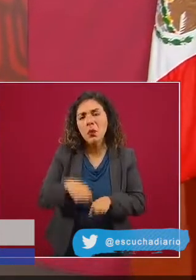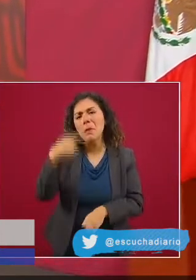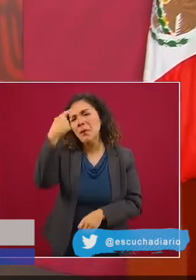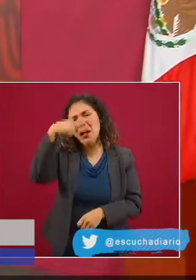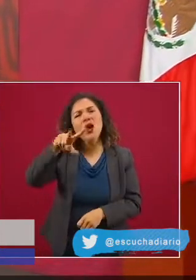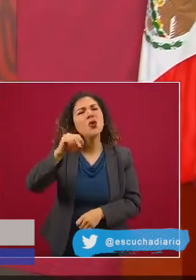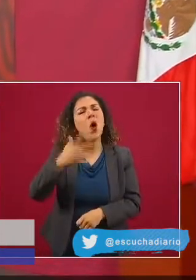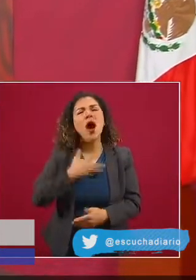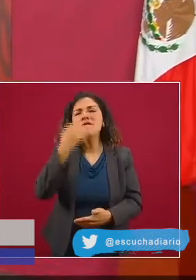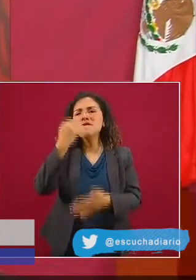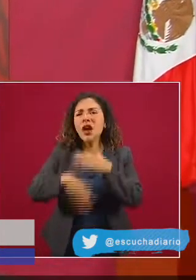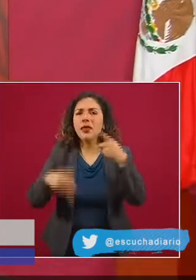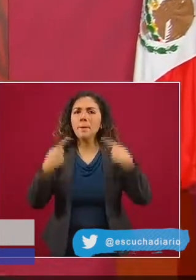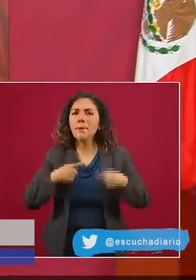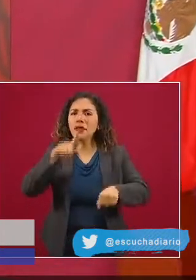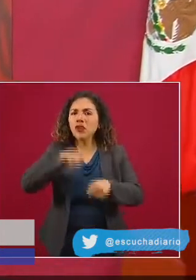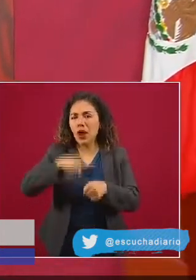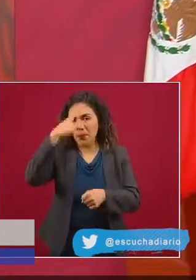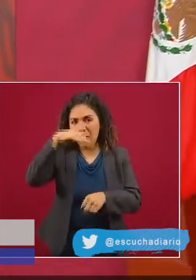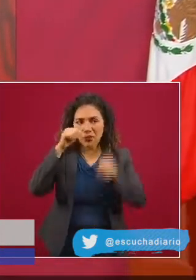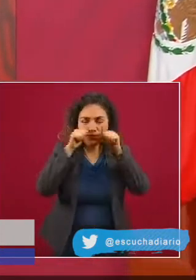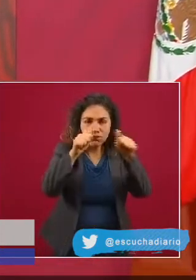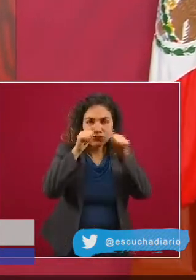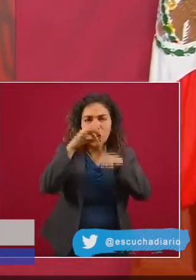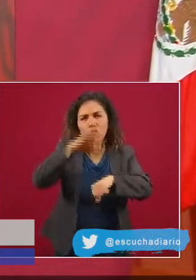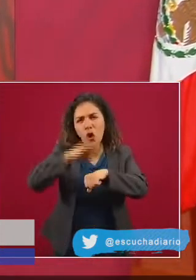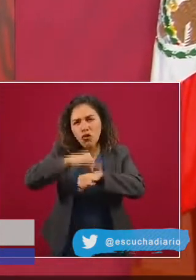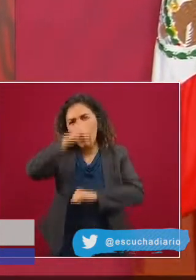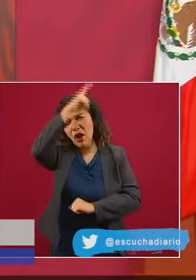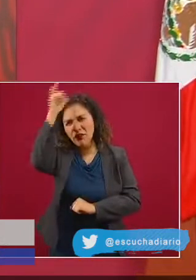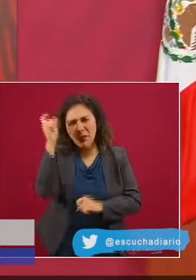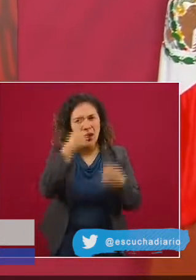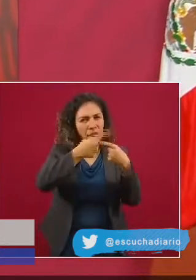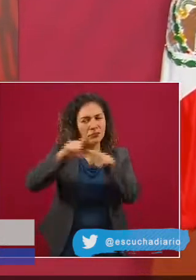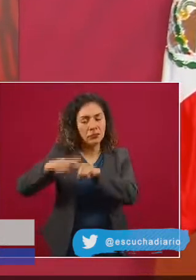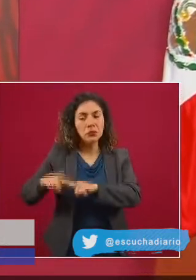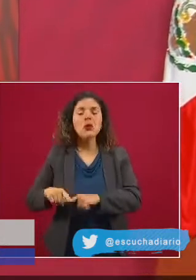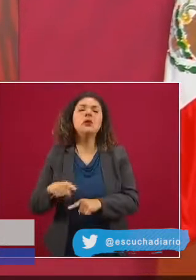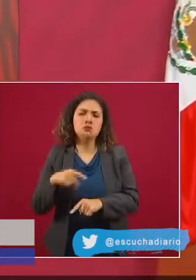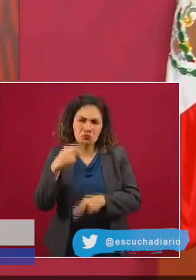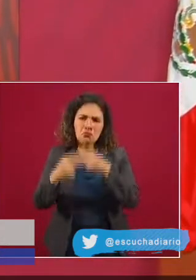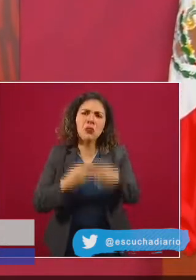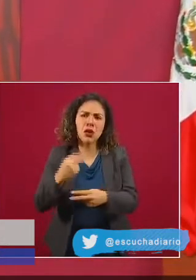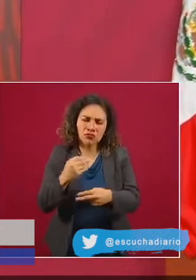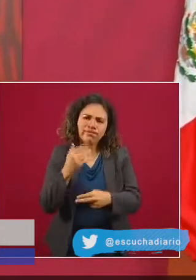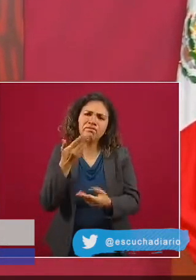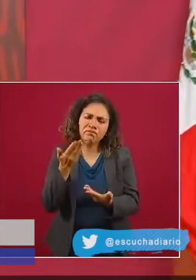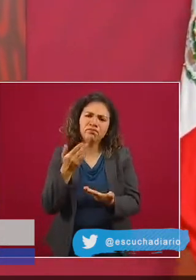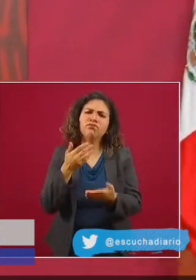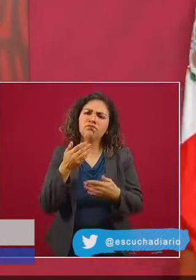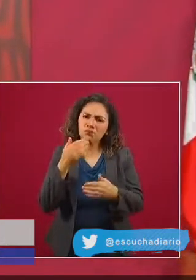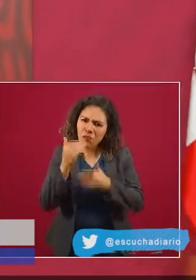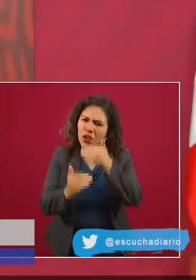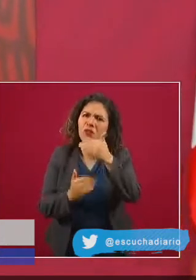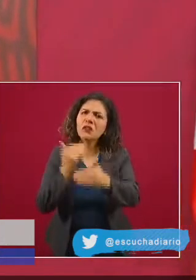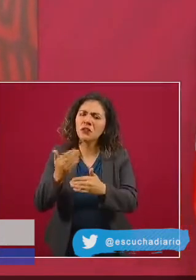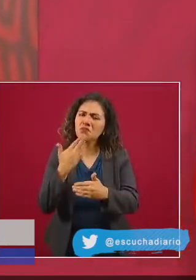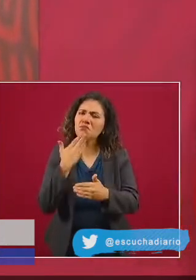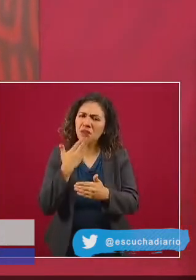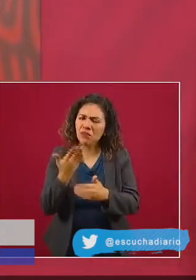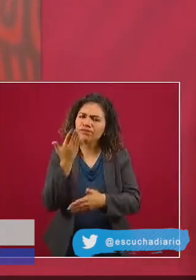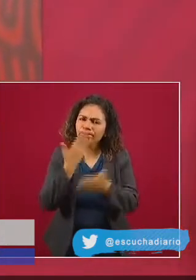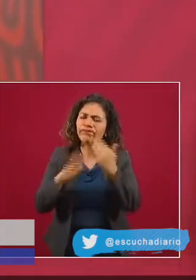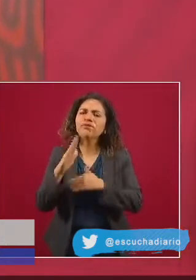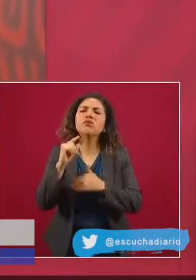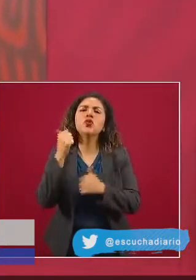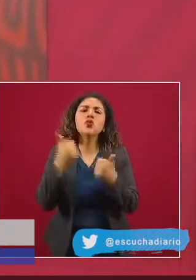% de crecimiento de nuevos casos Y en julio se tiene el reporte de 1.2% de crecimiento de nuevos casos diarios Por lo que